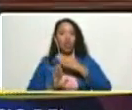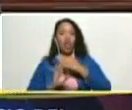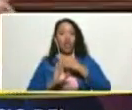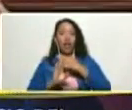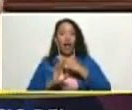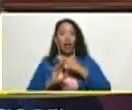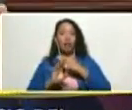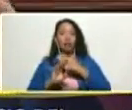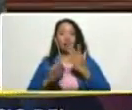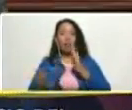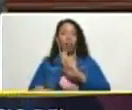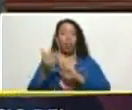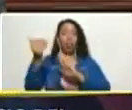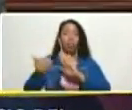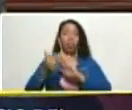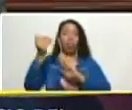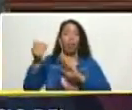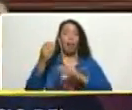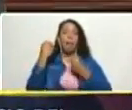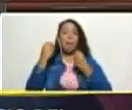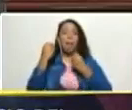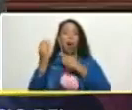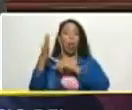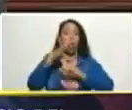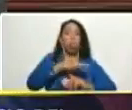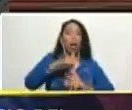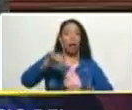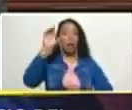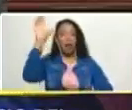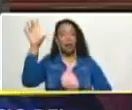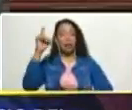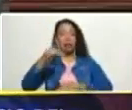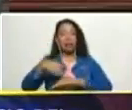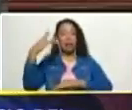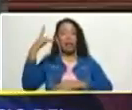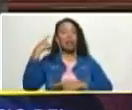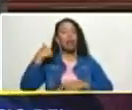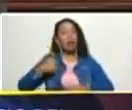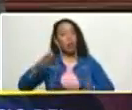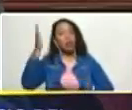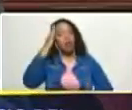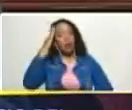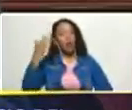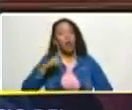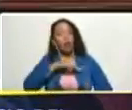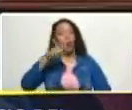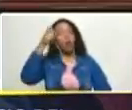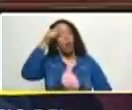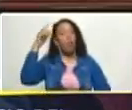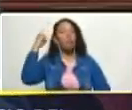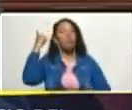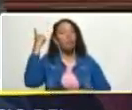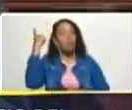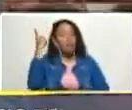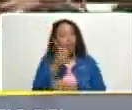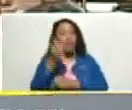de ataque para oficiar a nuestro país son graves y tenemos que saberlo y nuestro pueblo tiene que saber la verdad